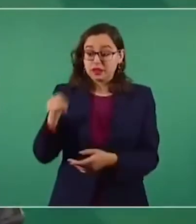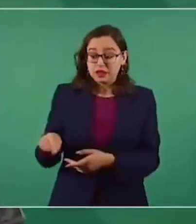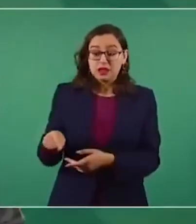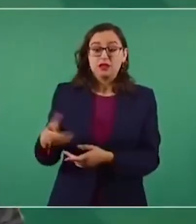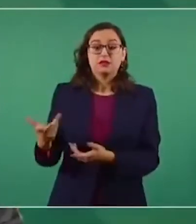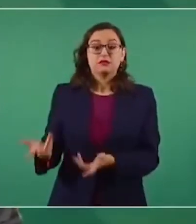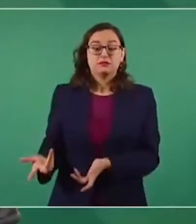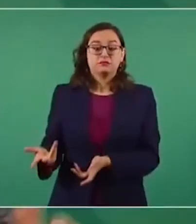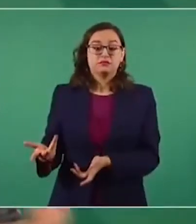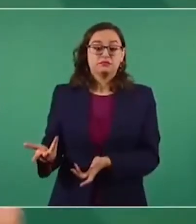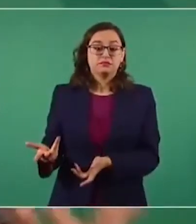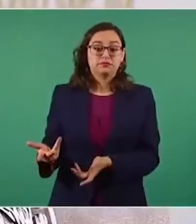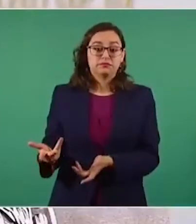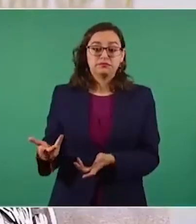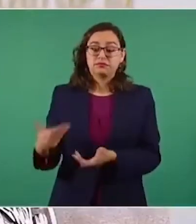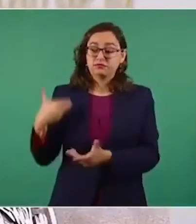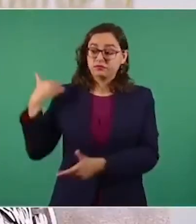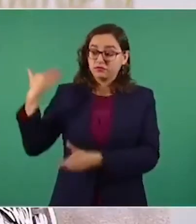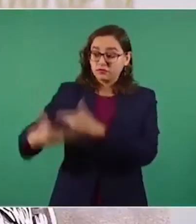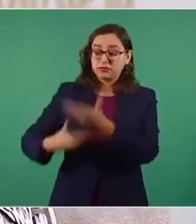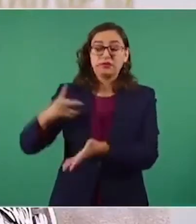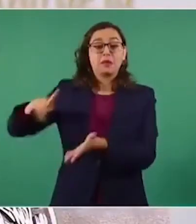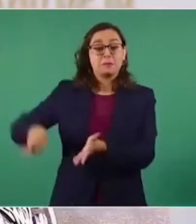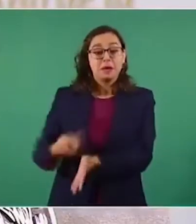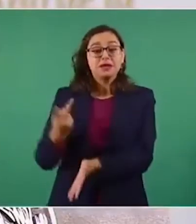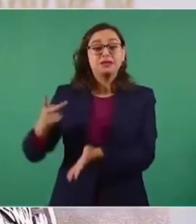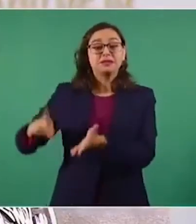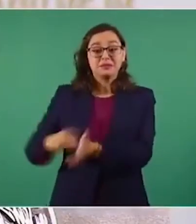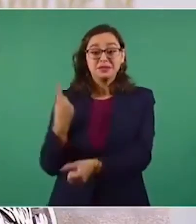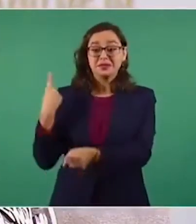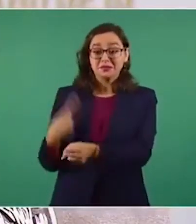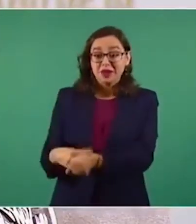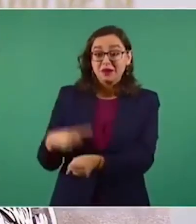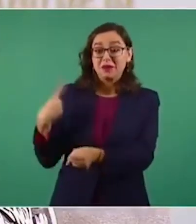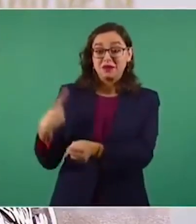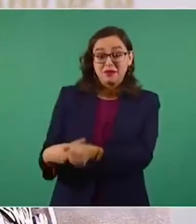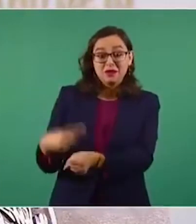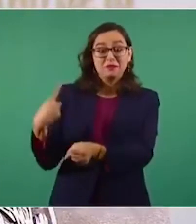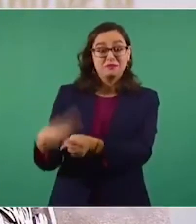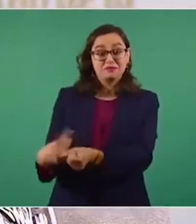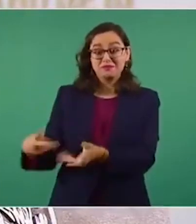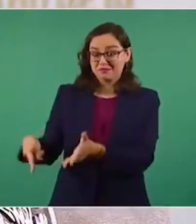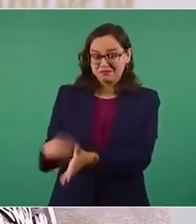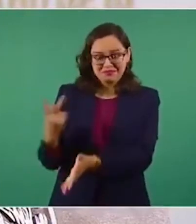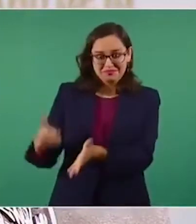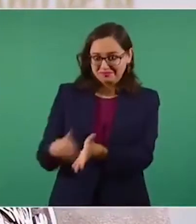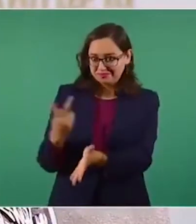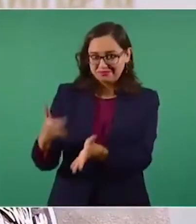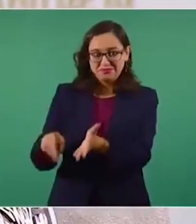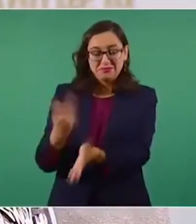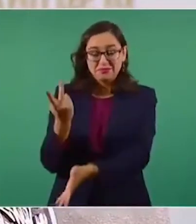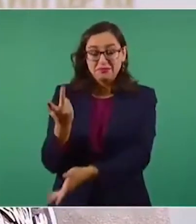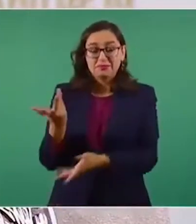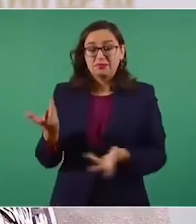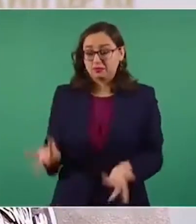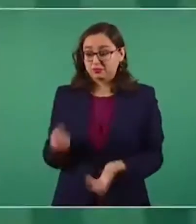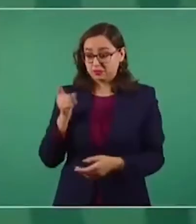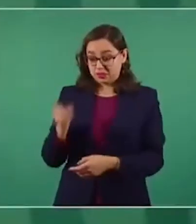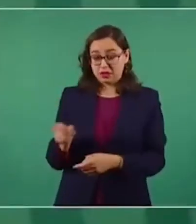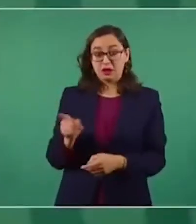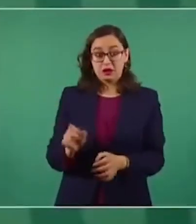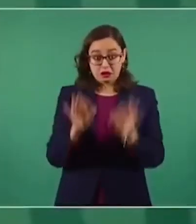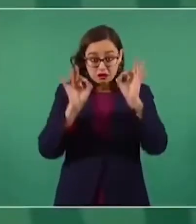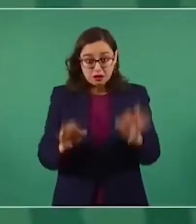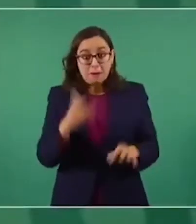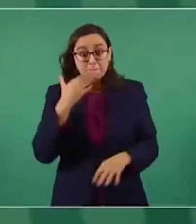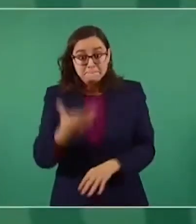proceso de enfermedad, su vida no era con todo el potencial que puede